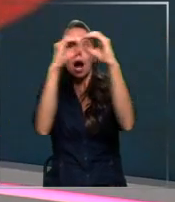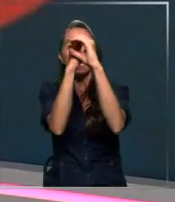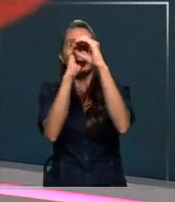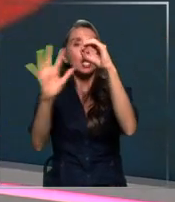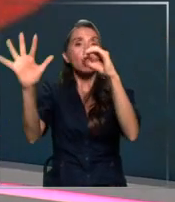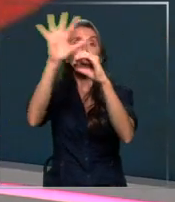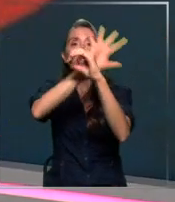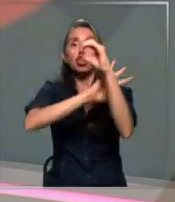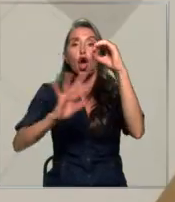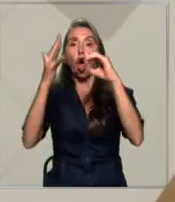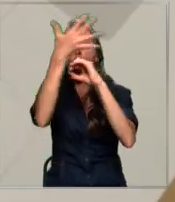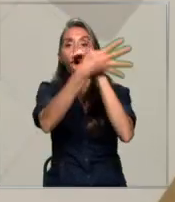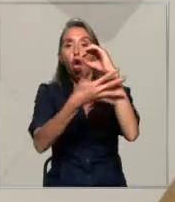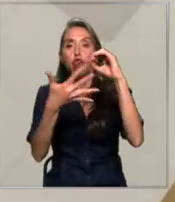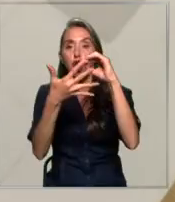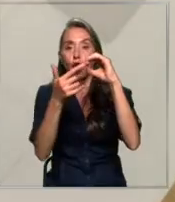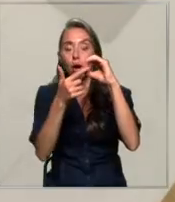vista.